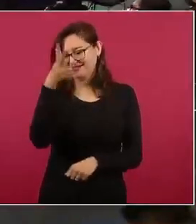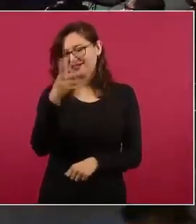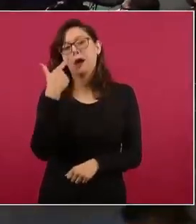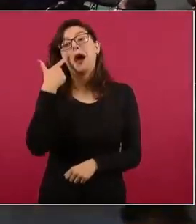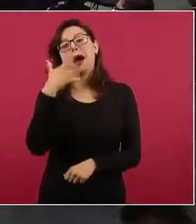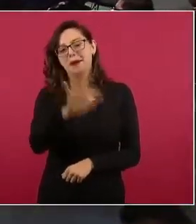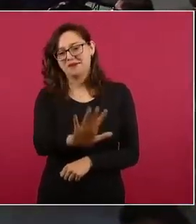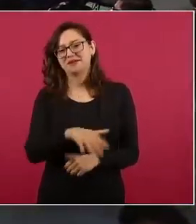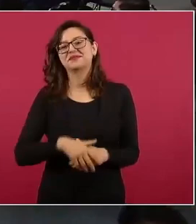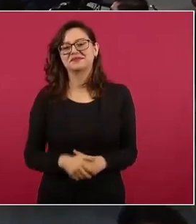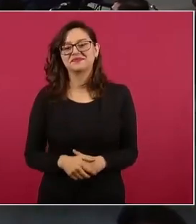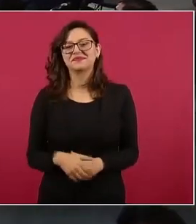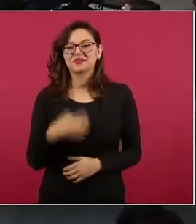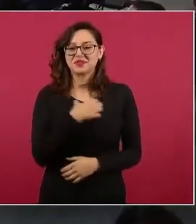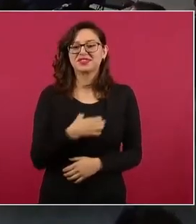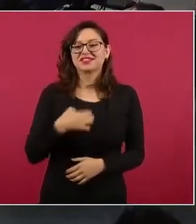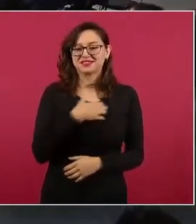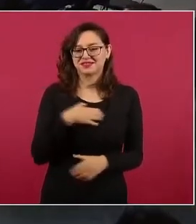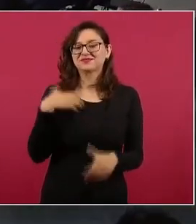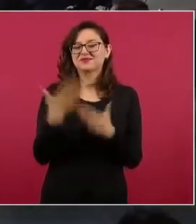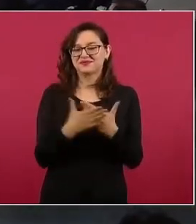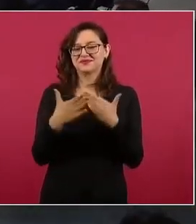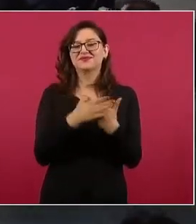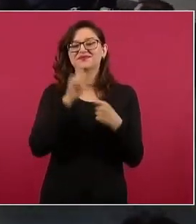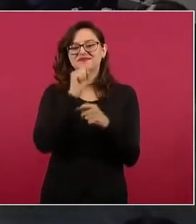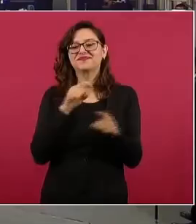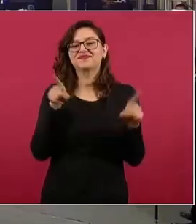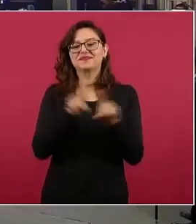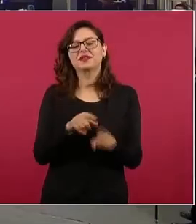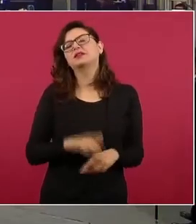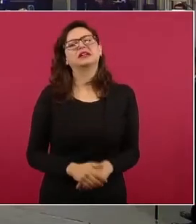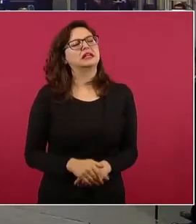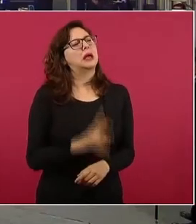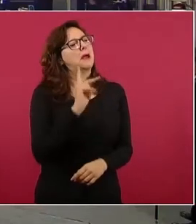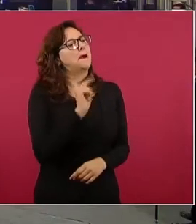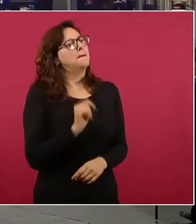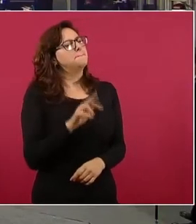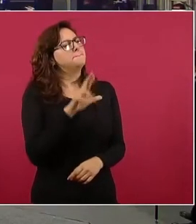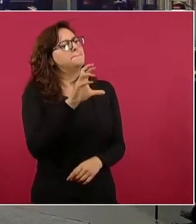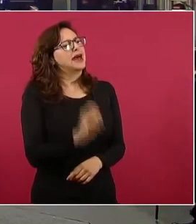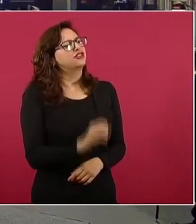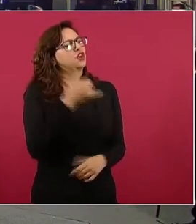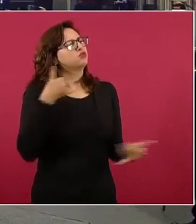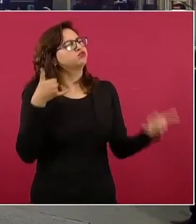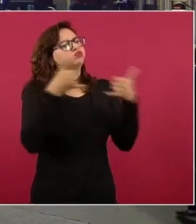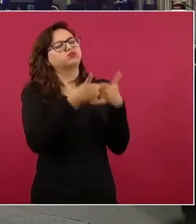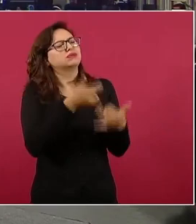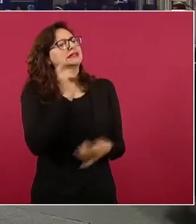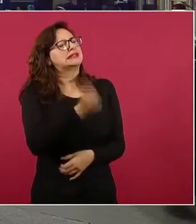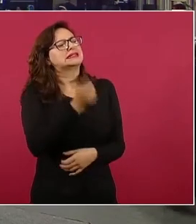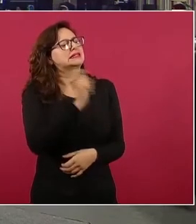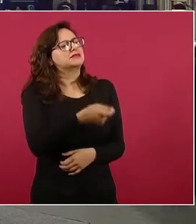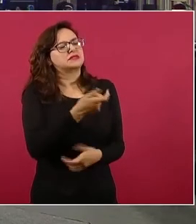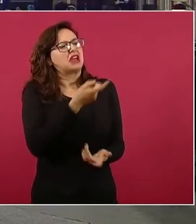lo contento que vamos a estar bueno ¿qué le dijo Petro presidente? ¿qué le dijo Petro? bueno pues que